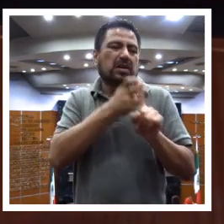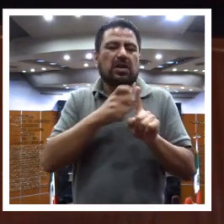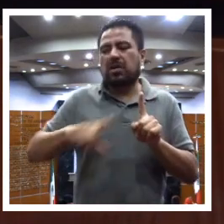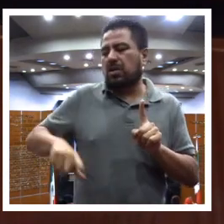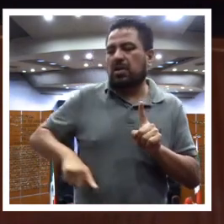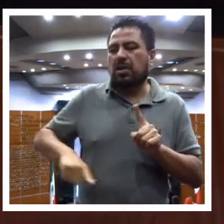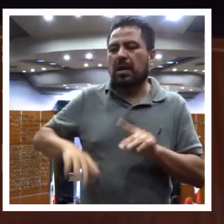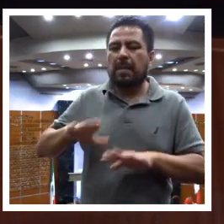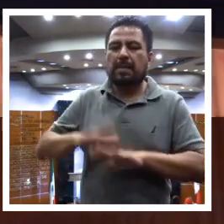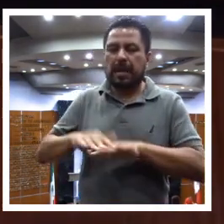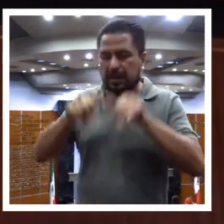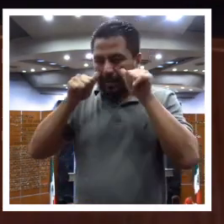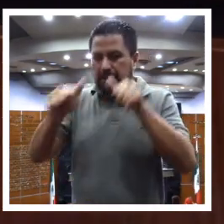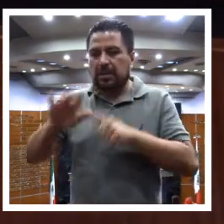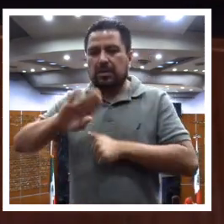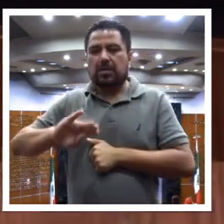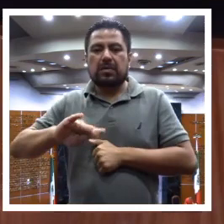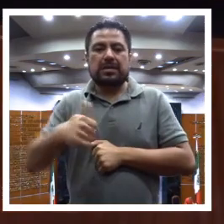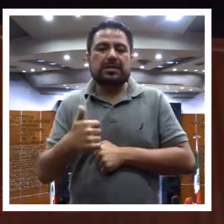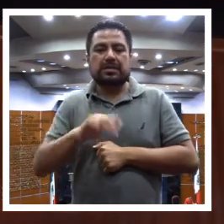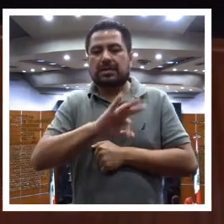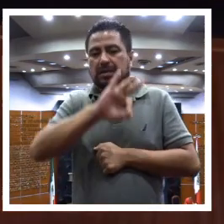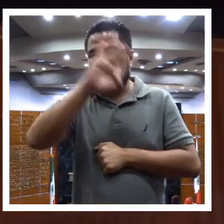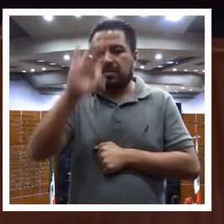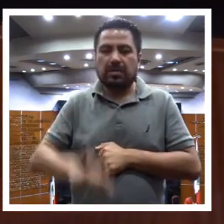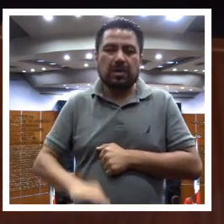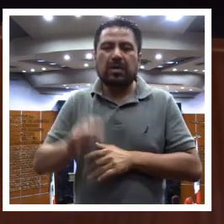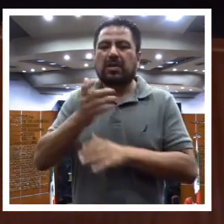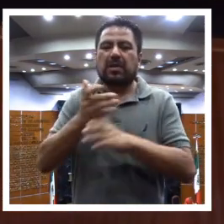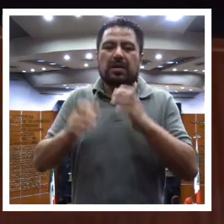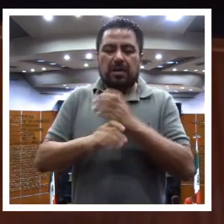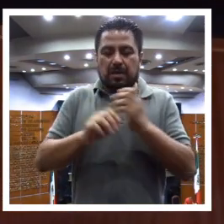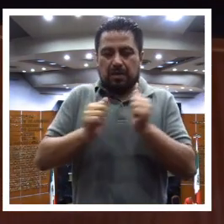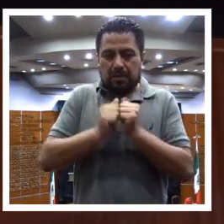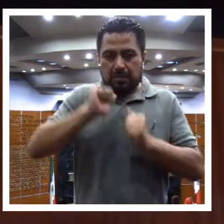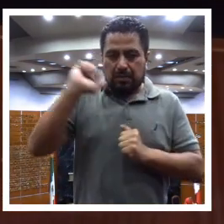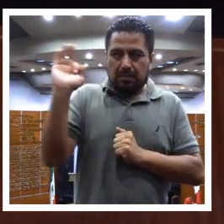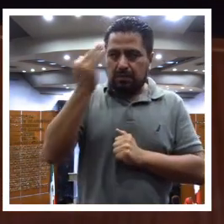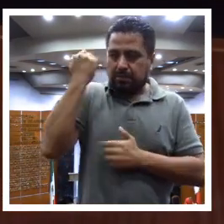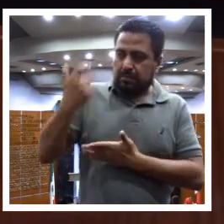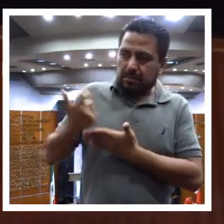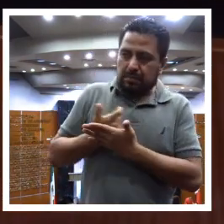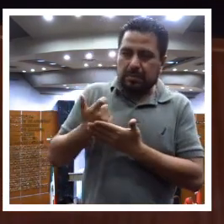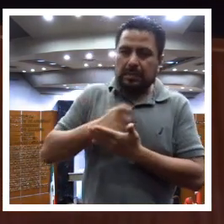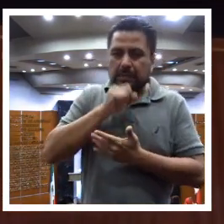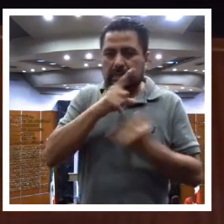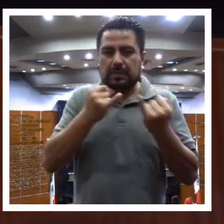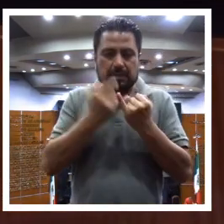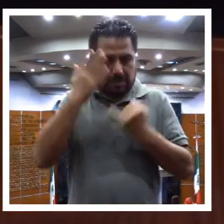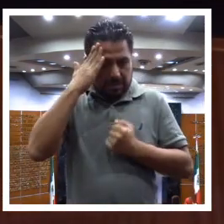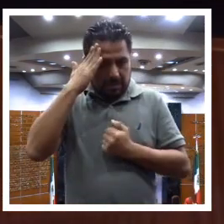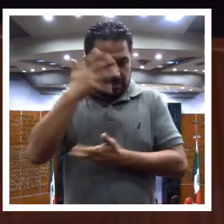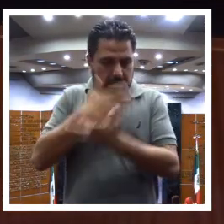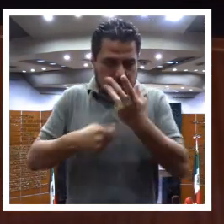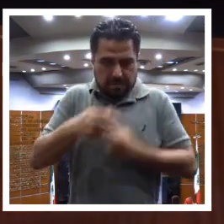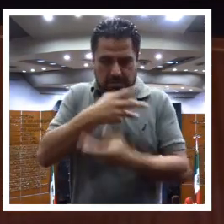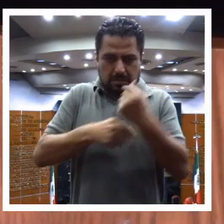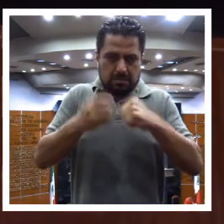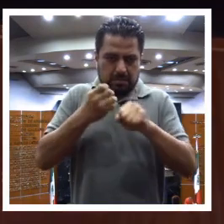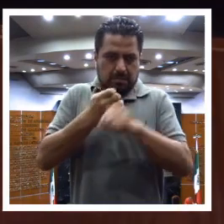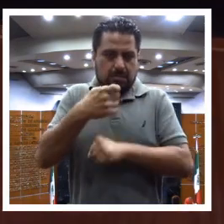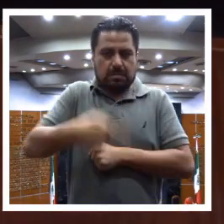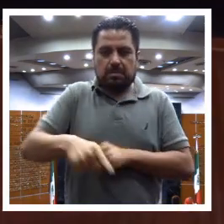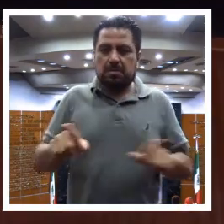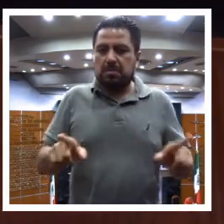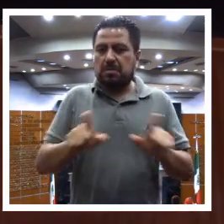en más del 96% de los recursos de la Federación y su capacidad de ingresos locales es